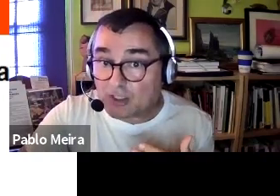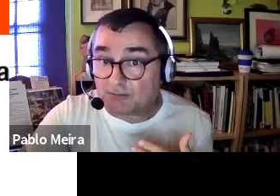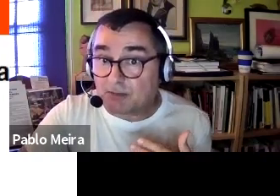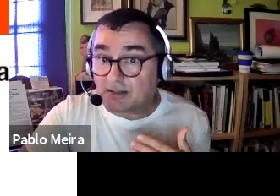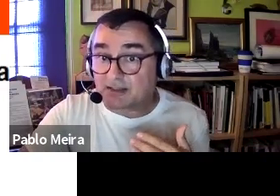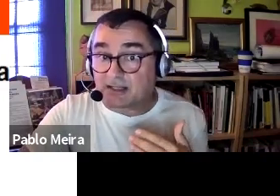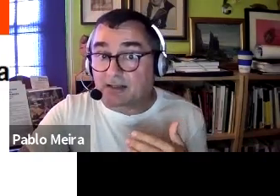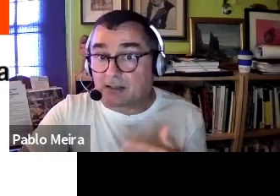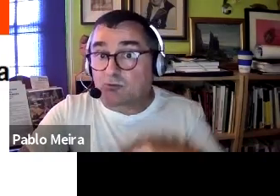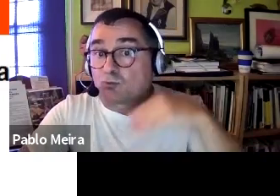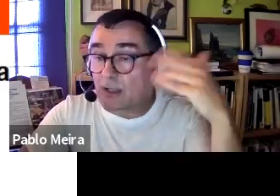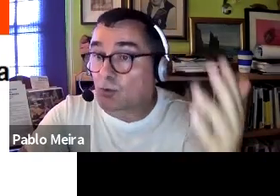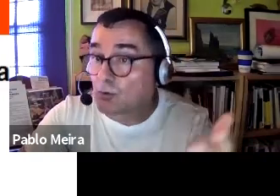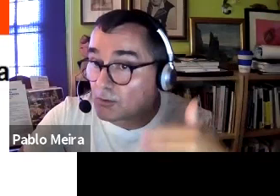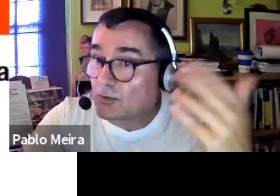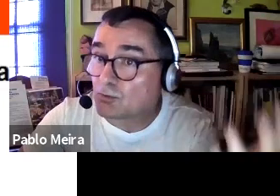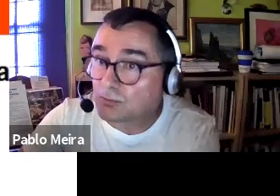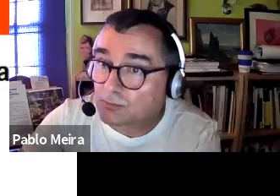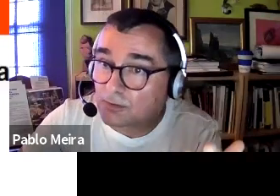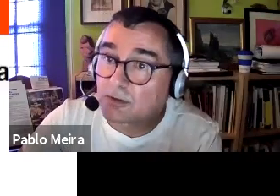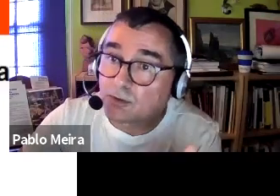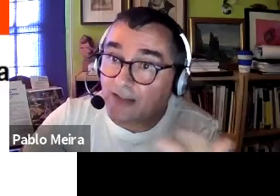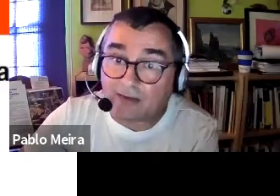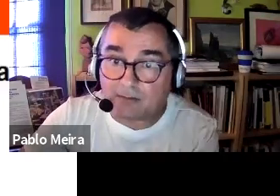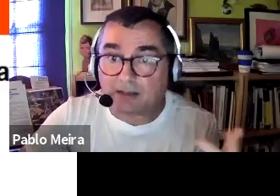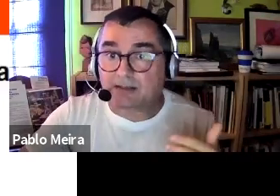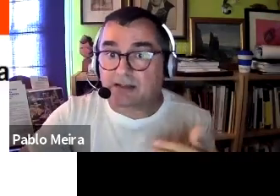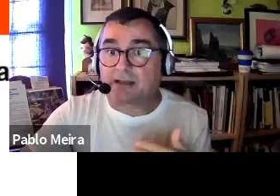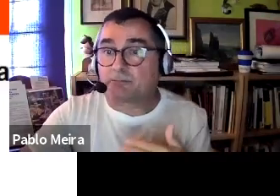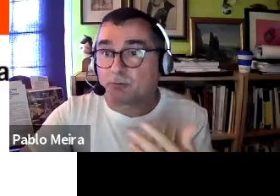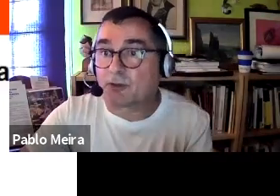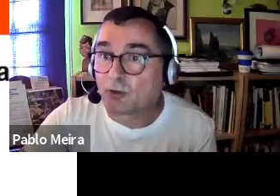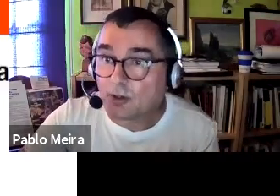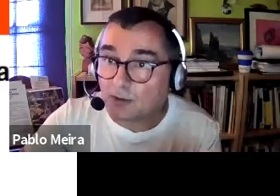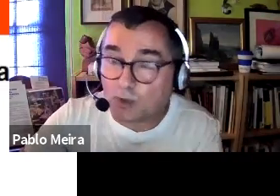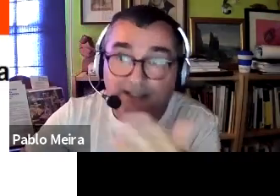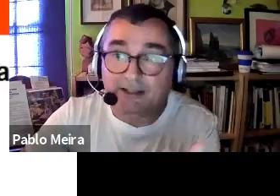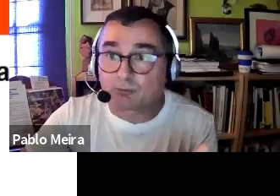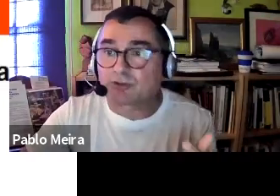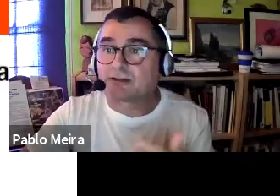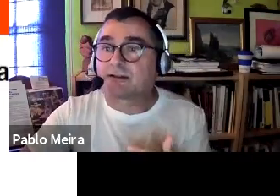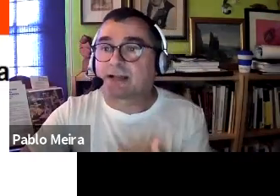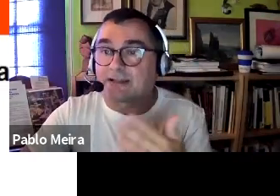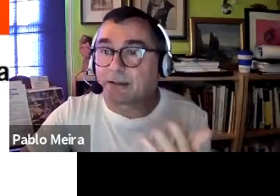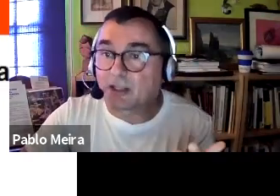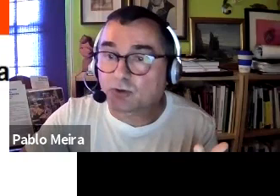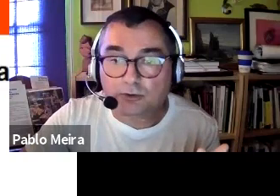Las temperaturas medidas están aquí, un grado y una décima, que es el promedio actual del